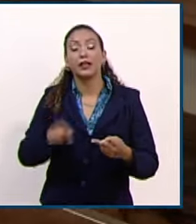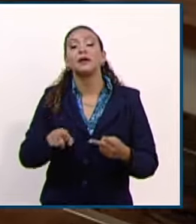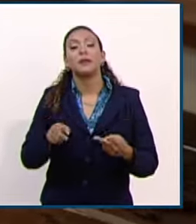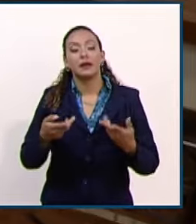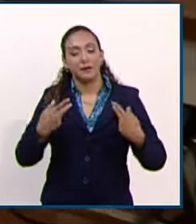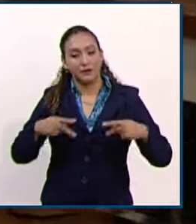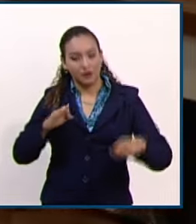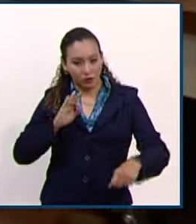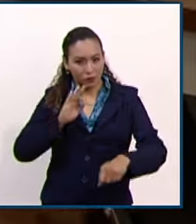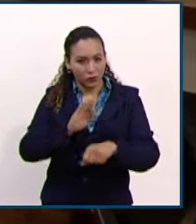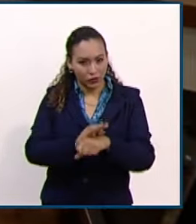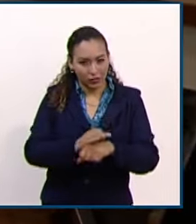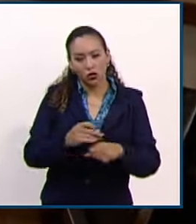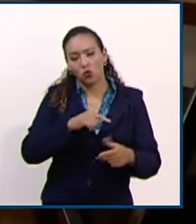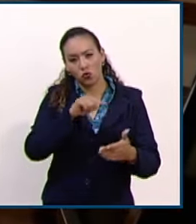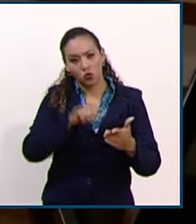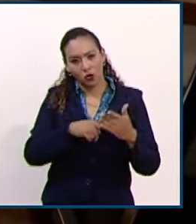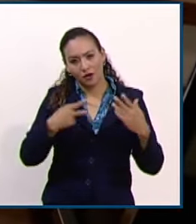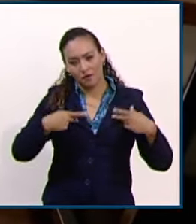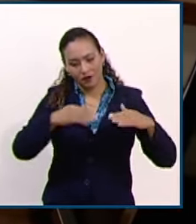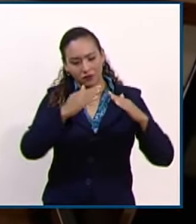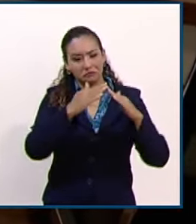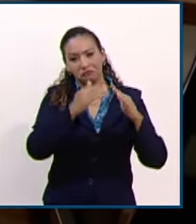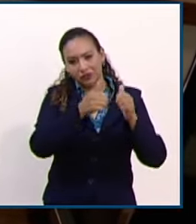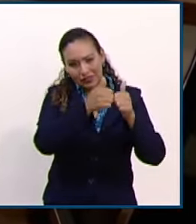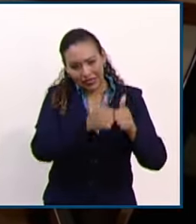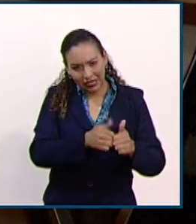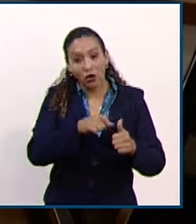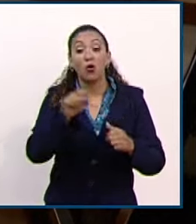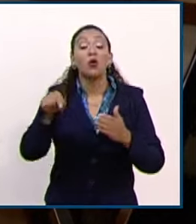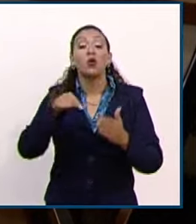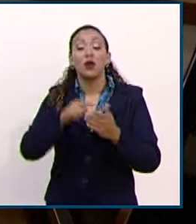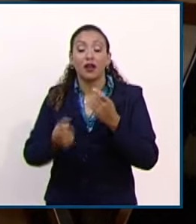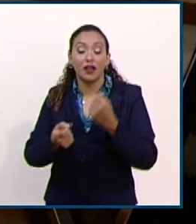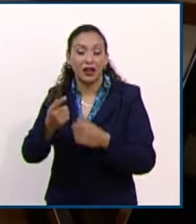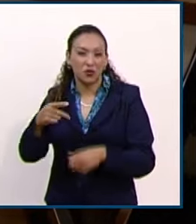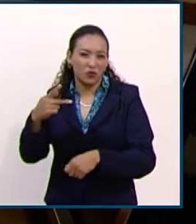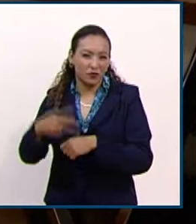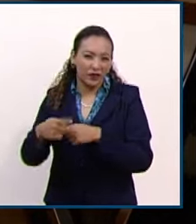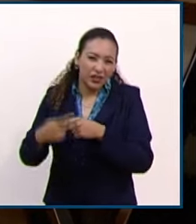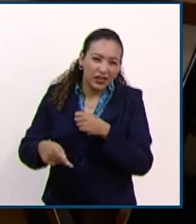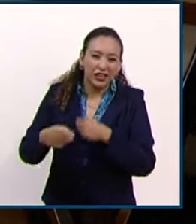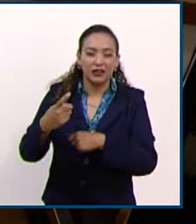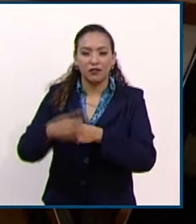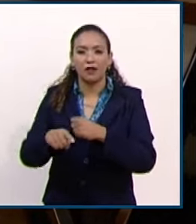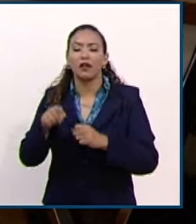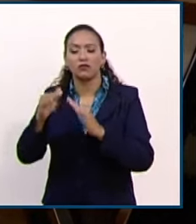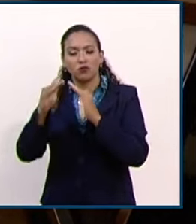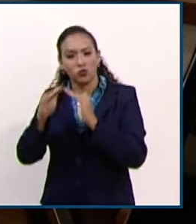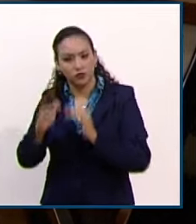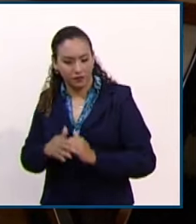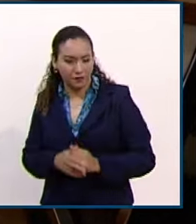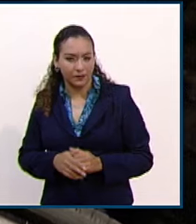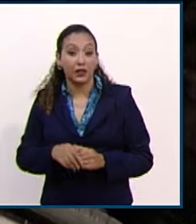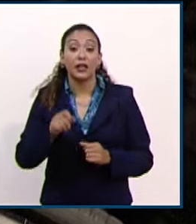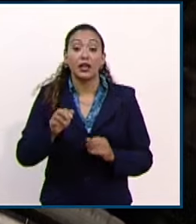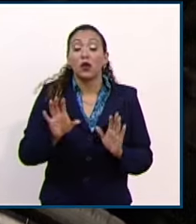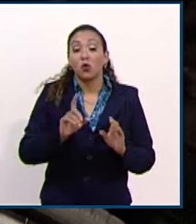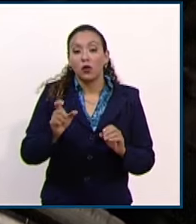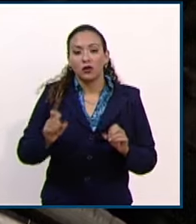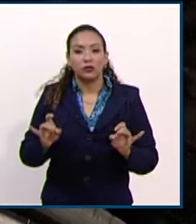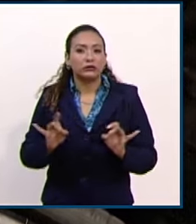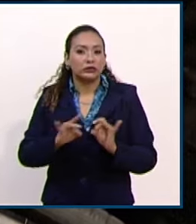y protección en albergues, con motivo de situaciones de riesgo, emergencias humanitarias y también de desastres